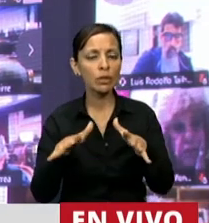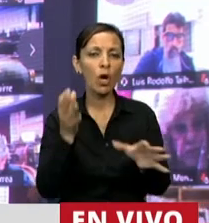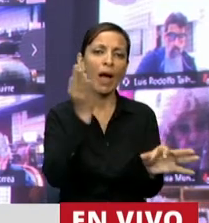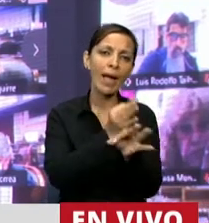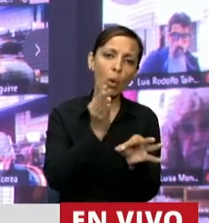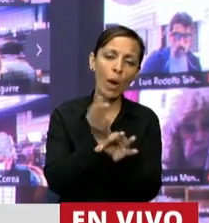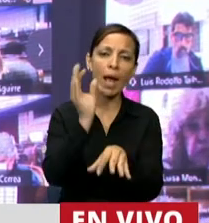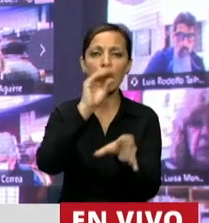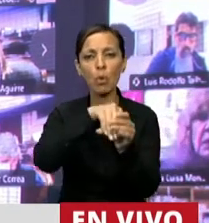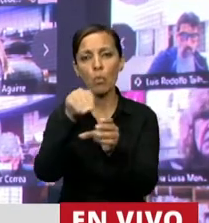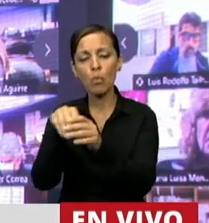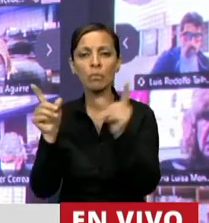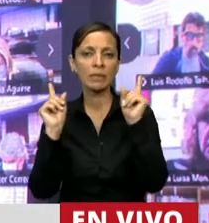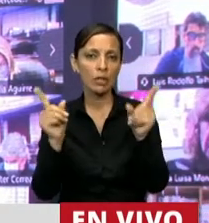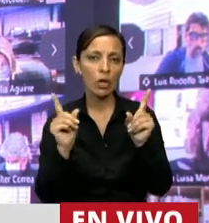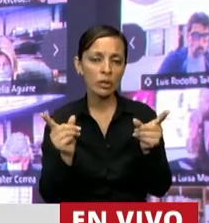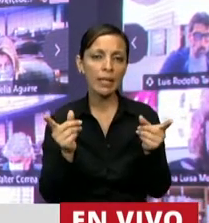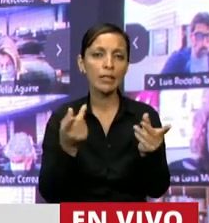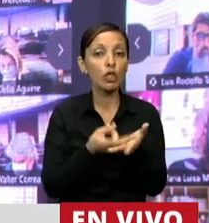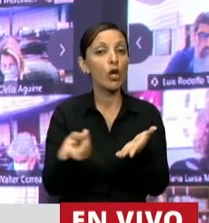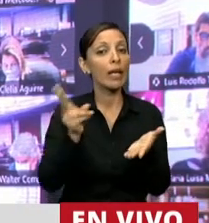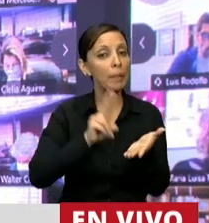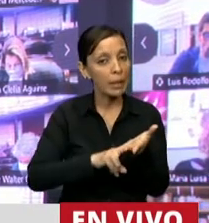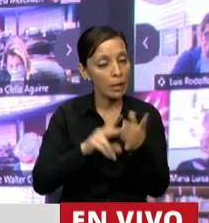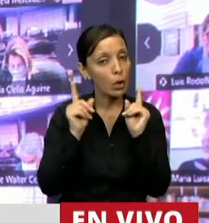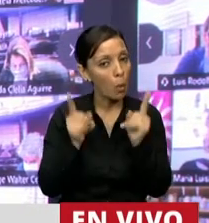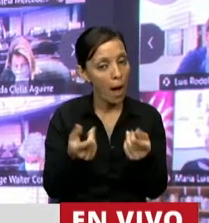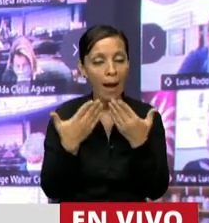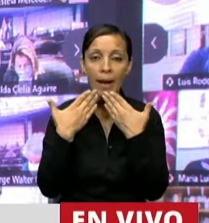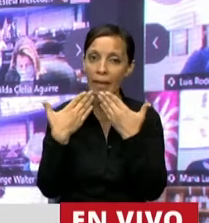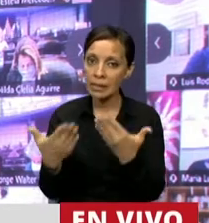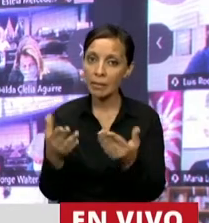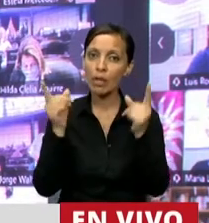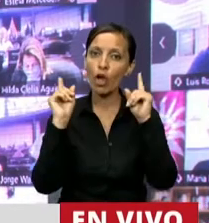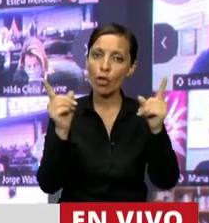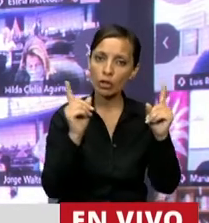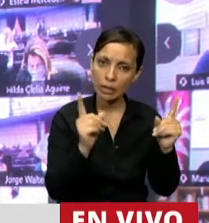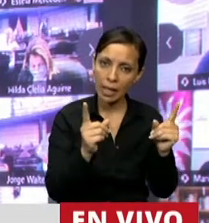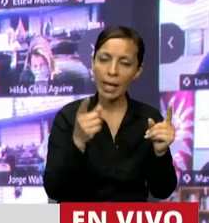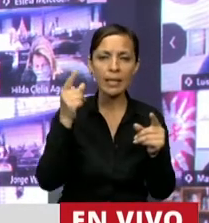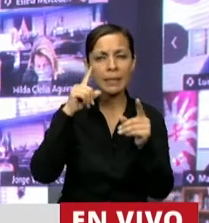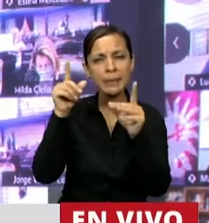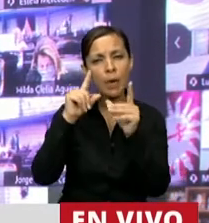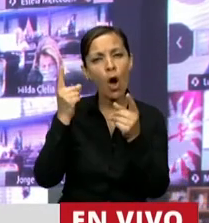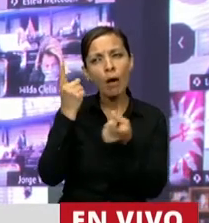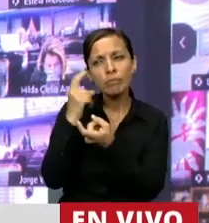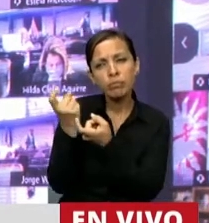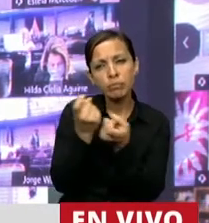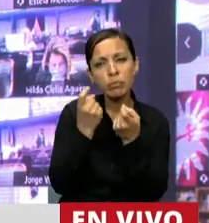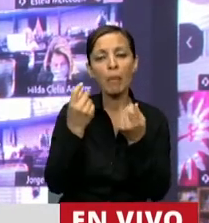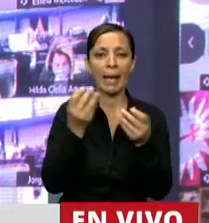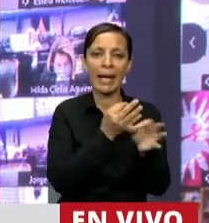escuelas, de los docentes. Vuelvo a reiterar mi agradecimiento a muchos docentes que se están capacitando para poder